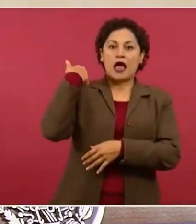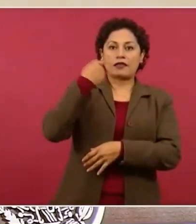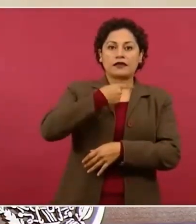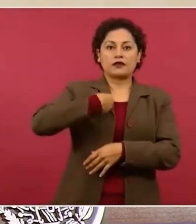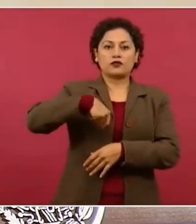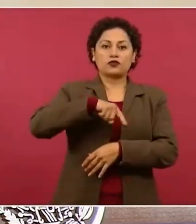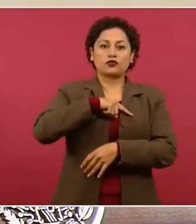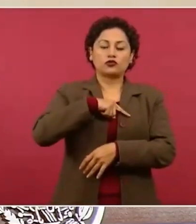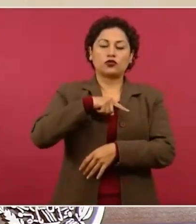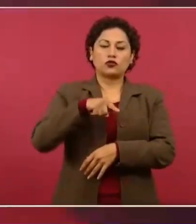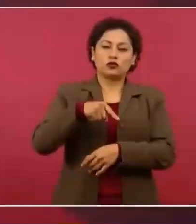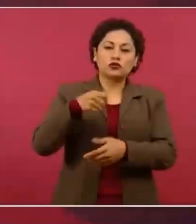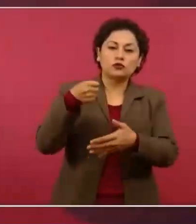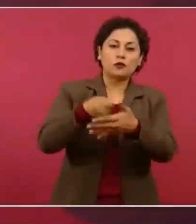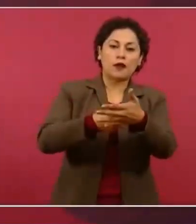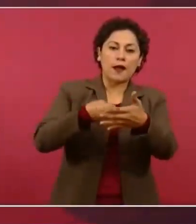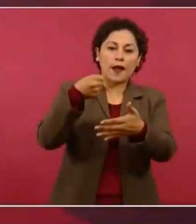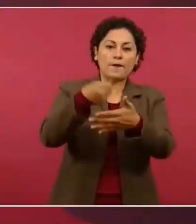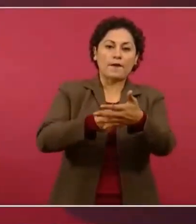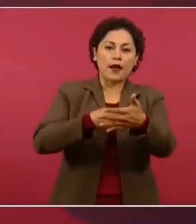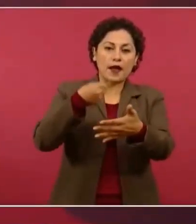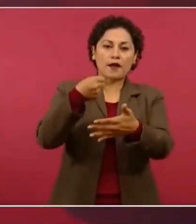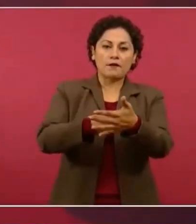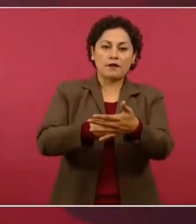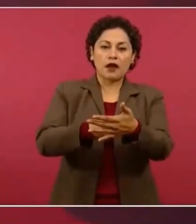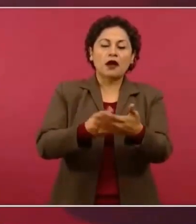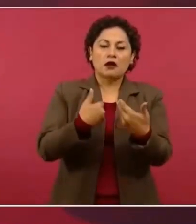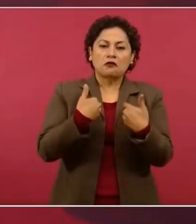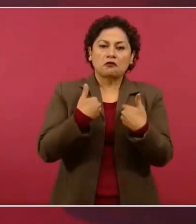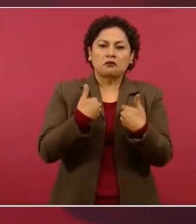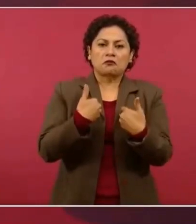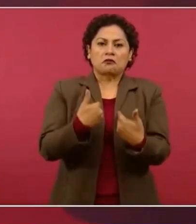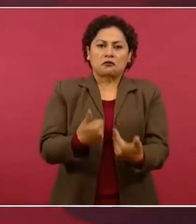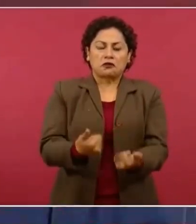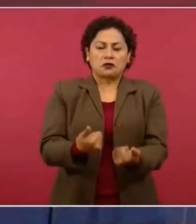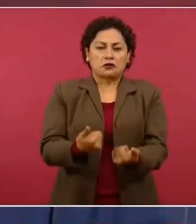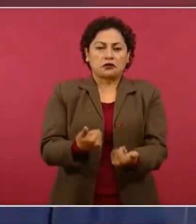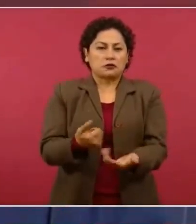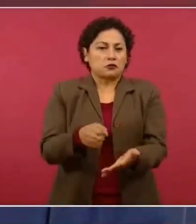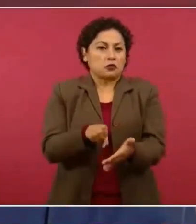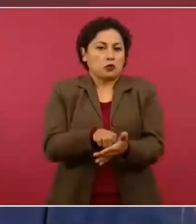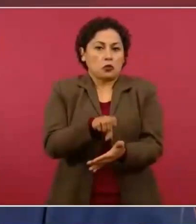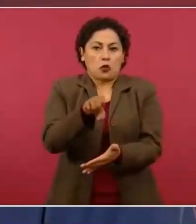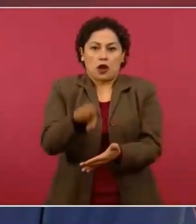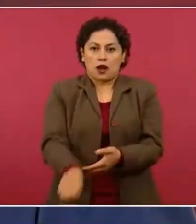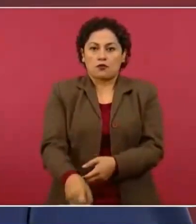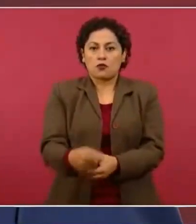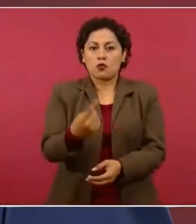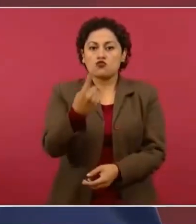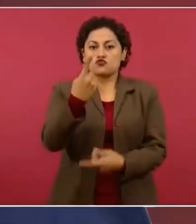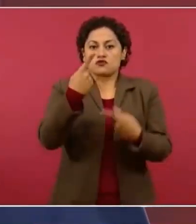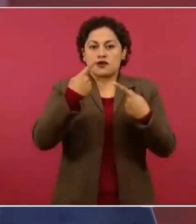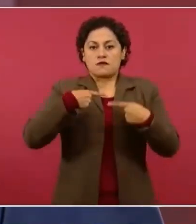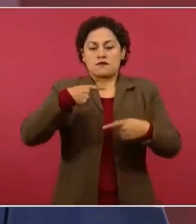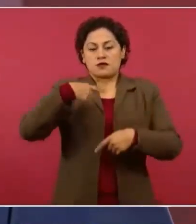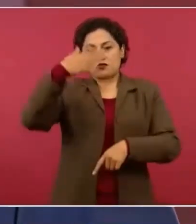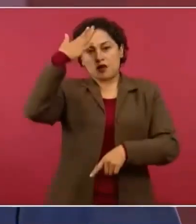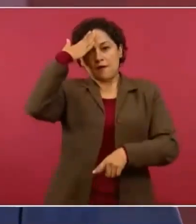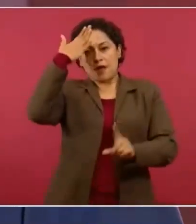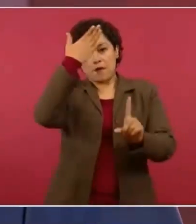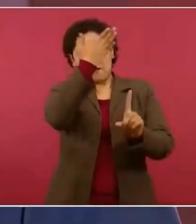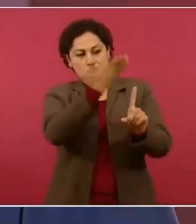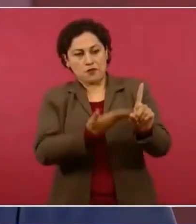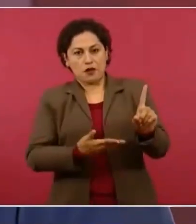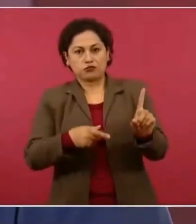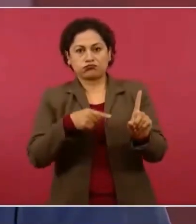y esto aplica para cualquier gobernante, puede poner en